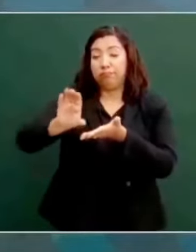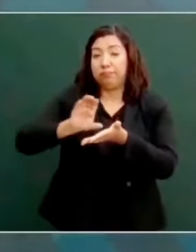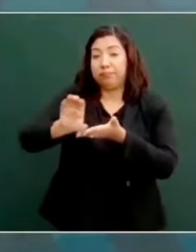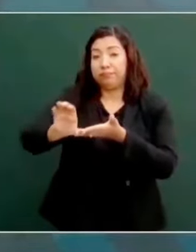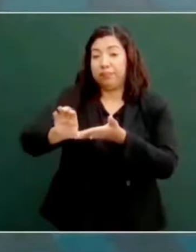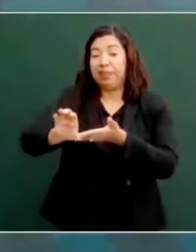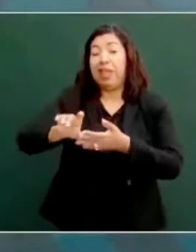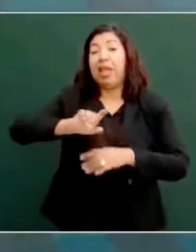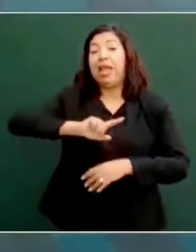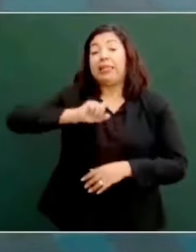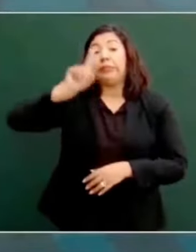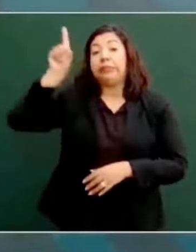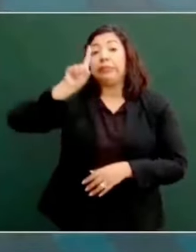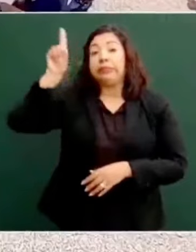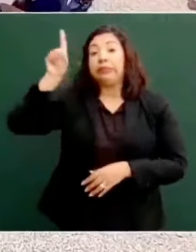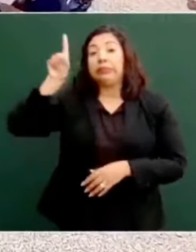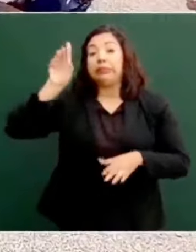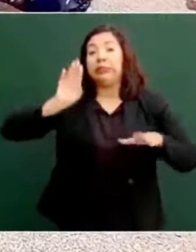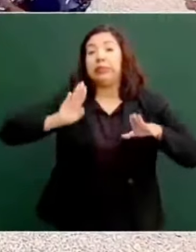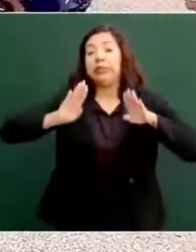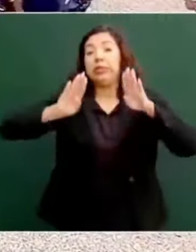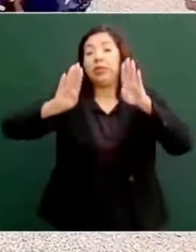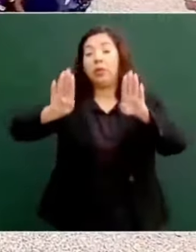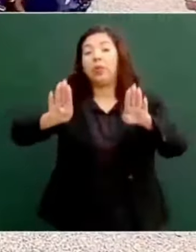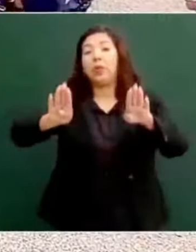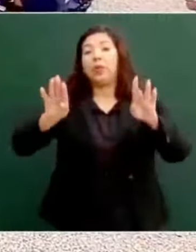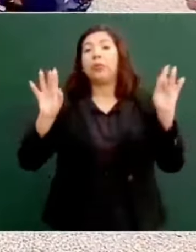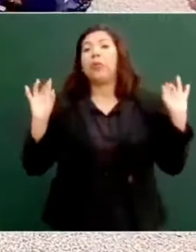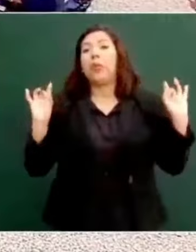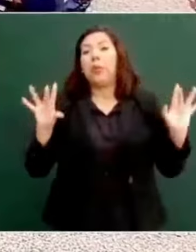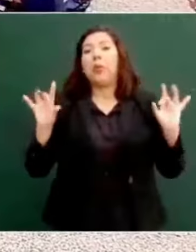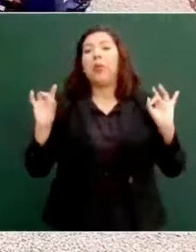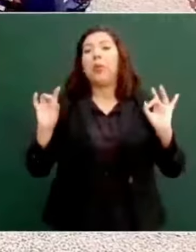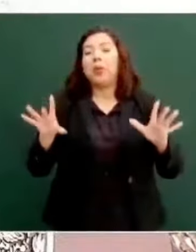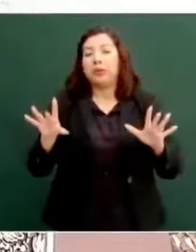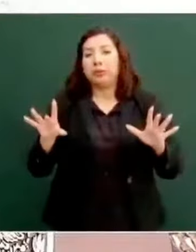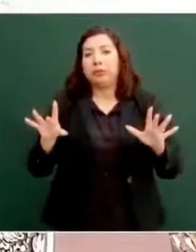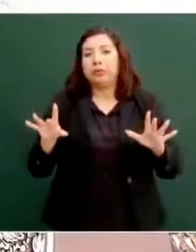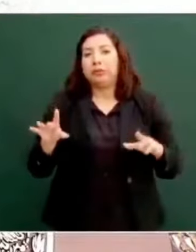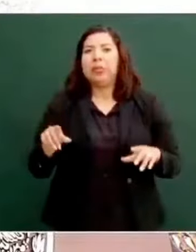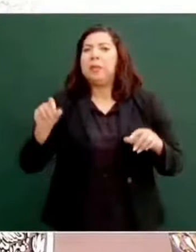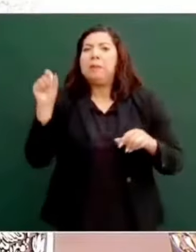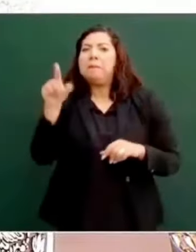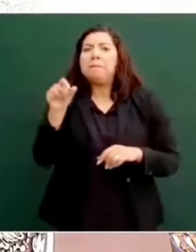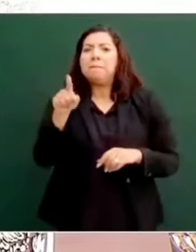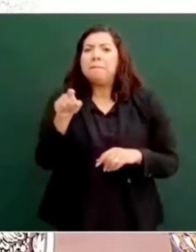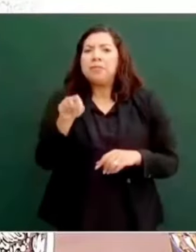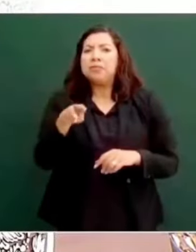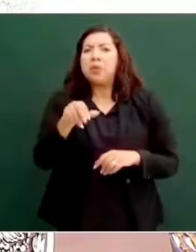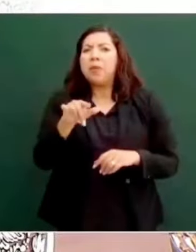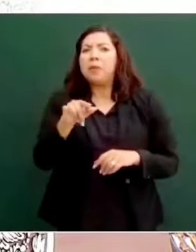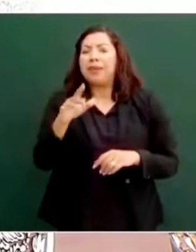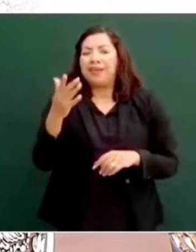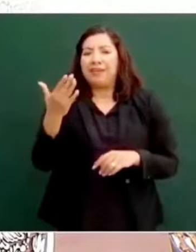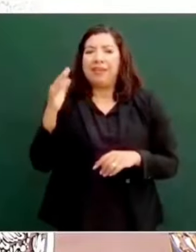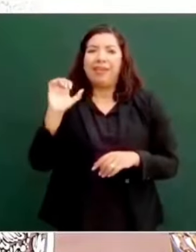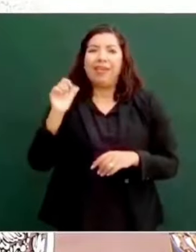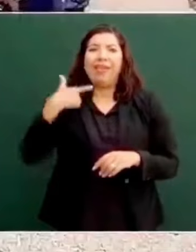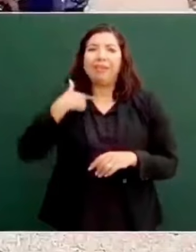Ángeles. Y fue el mismo cosío y todo eso. Pero deja ver cómo está la situación y vamos a cumplir.